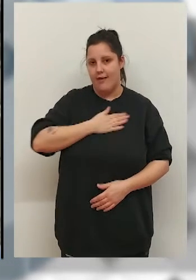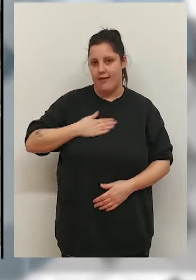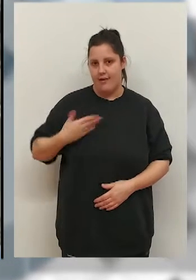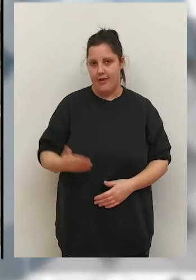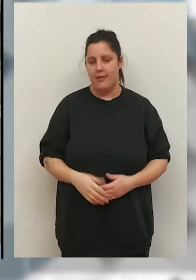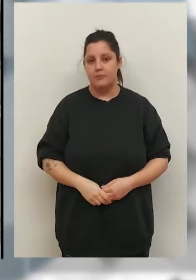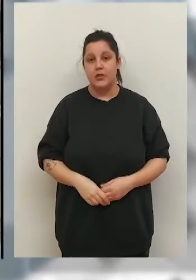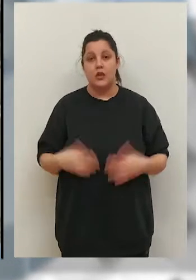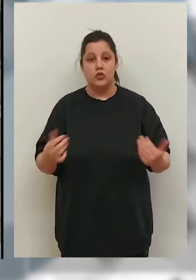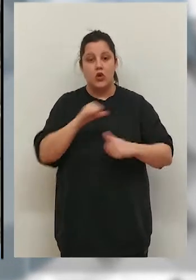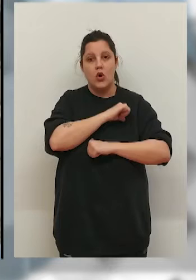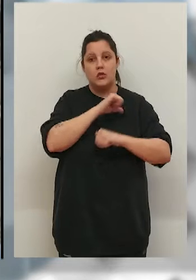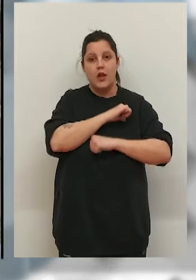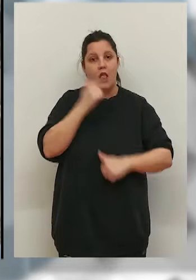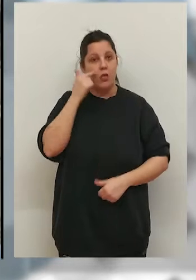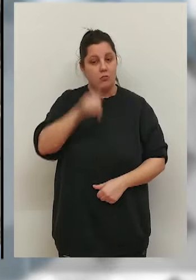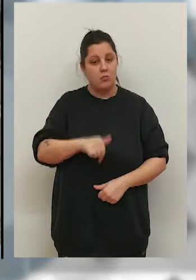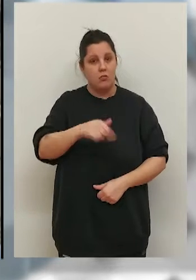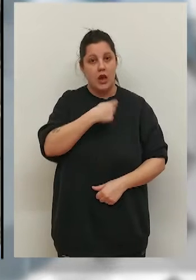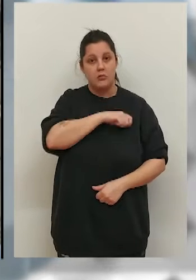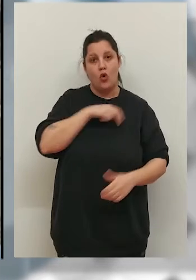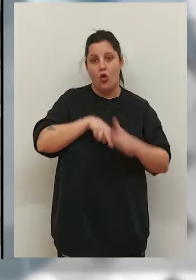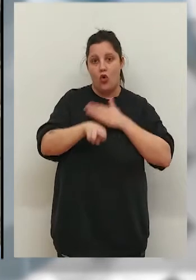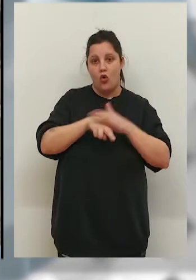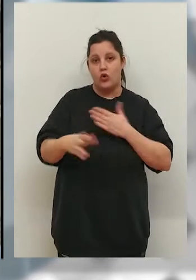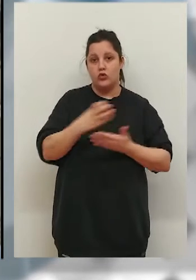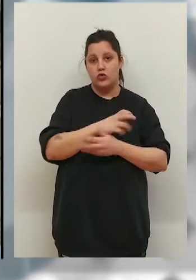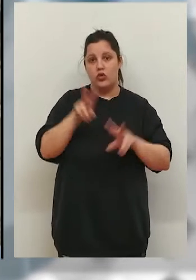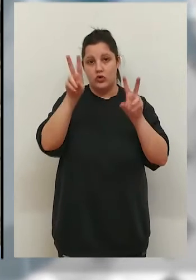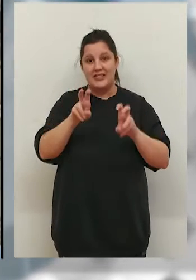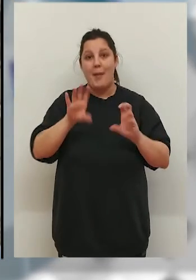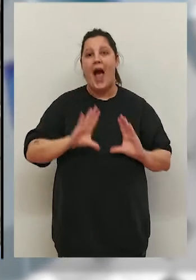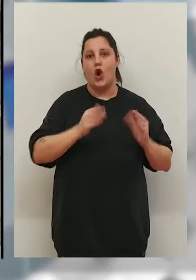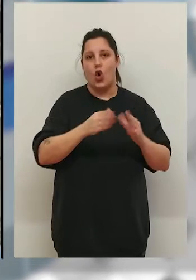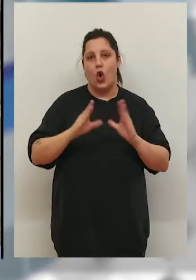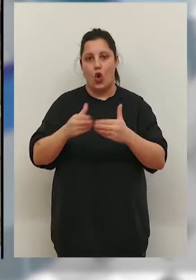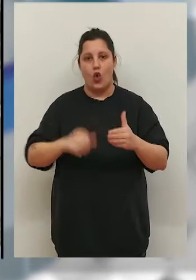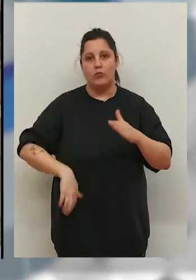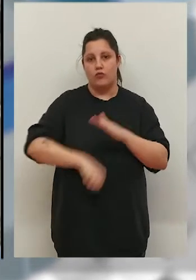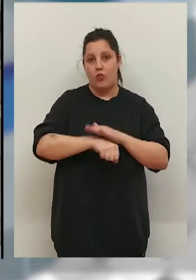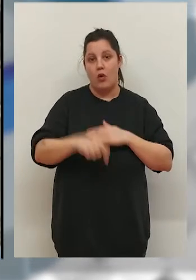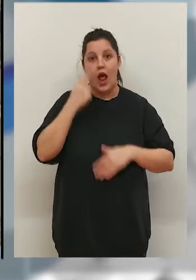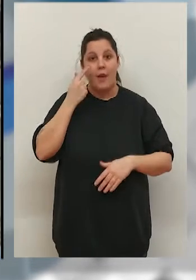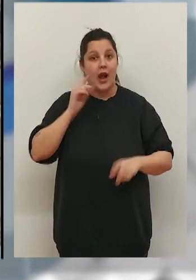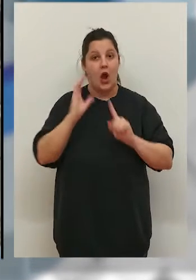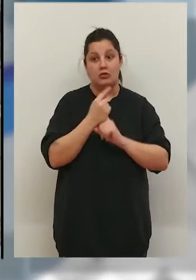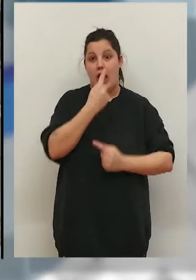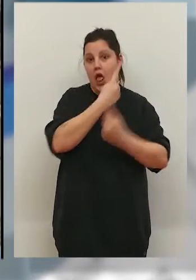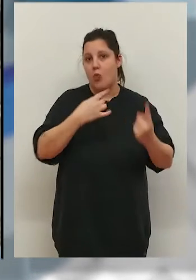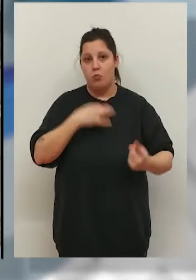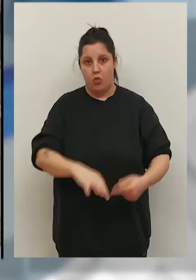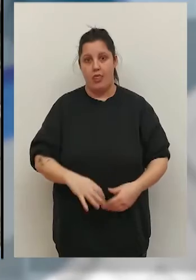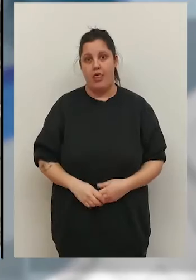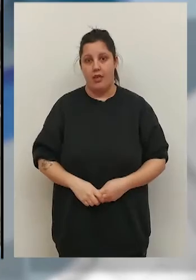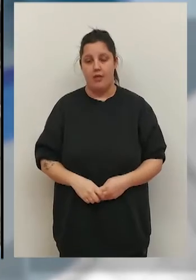de chicos que quieren venir. Y bueno, pues estamos gestionando aquí en España, yo estoy gestionando todo el tema de los clubes, a ver si podemos